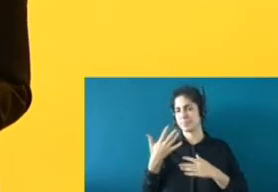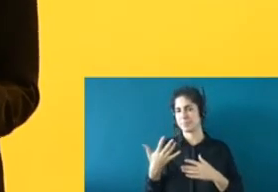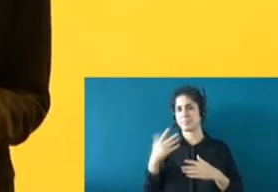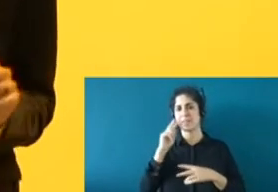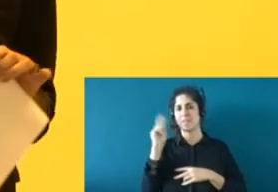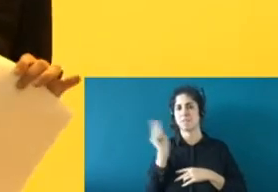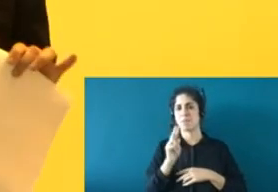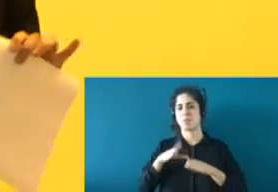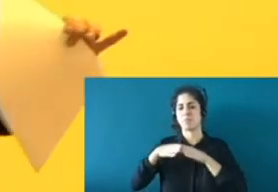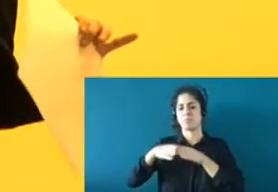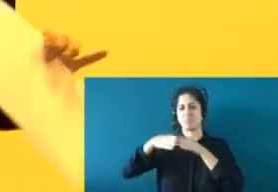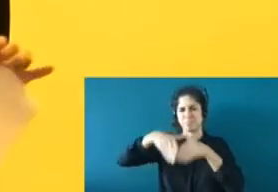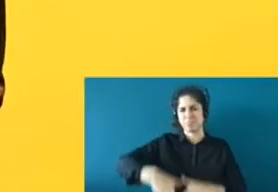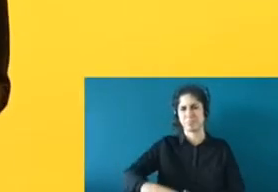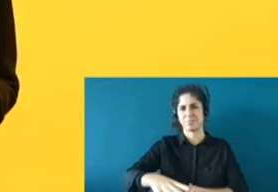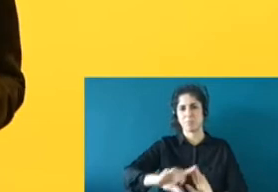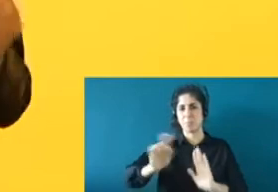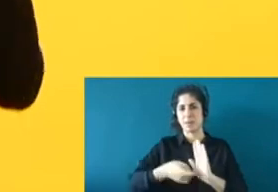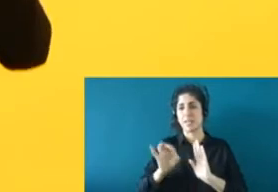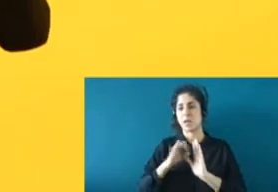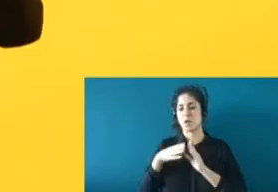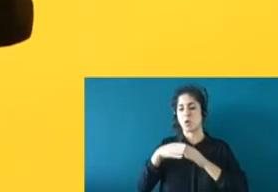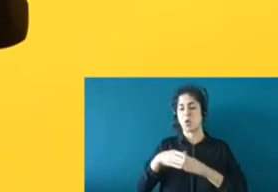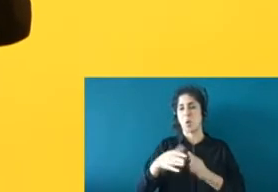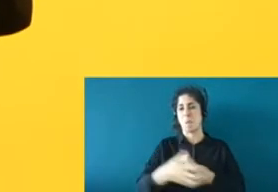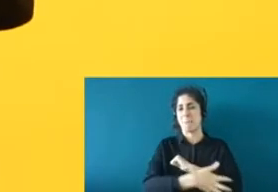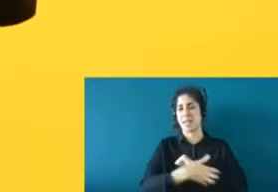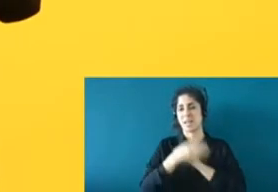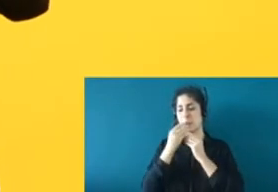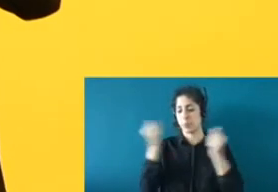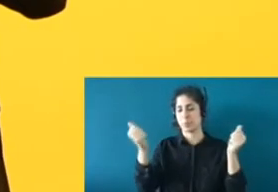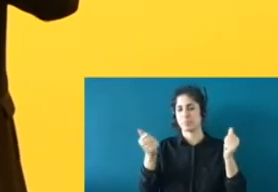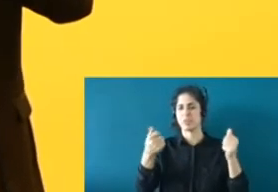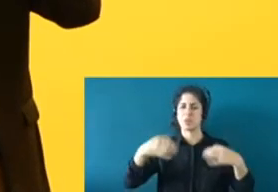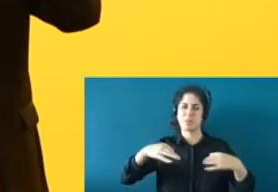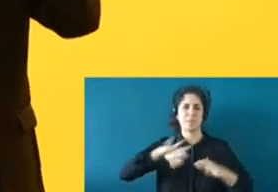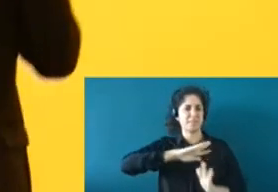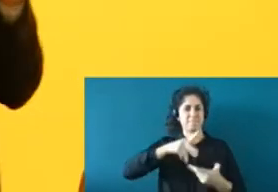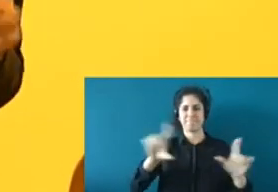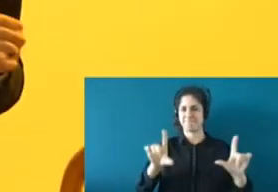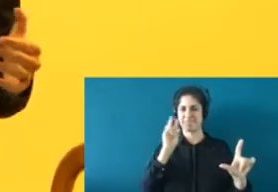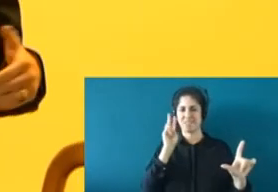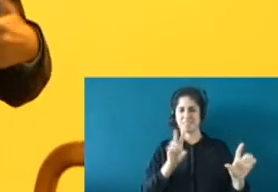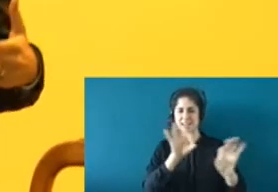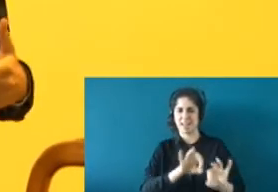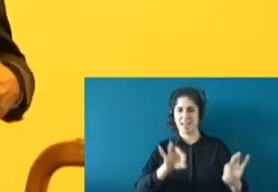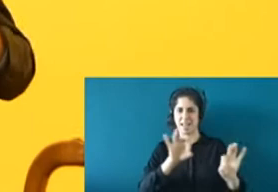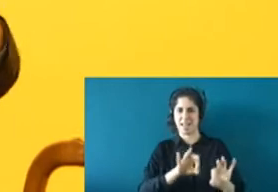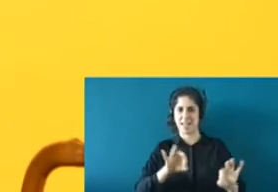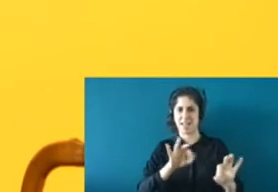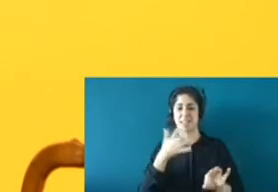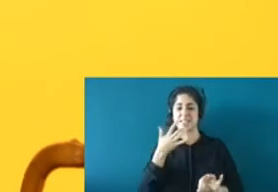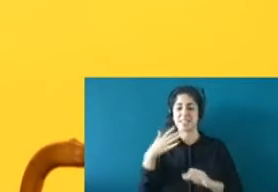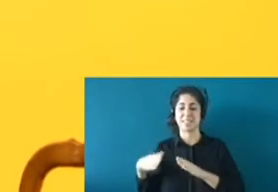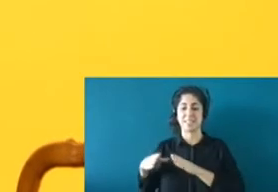desaparecido una patera, que esto no suele aparecer en los medios, porque si aparecieran, al igual que ponen, cada vez que llega una patera, apareciera